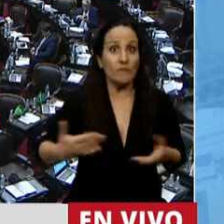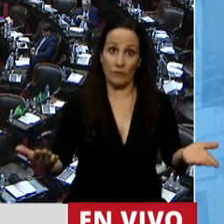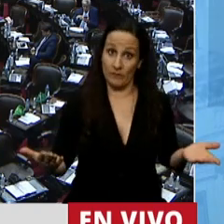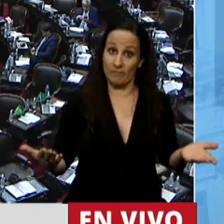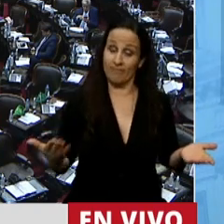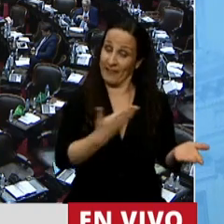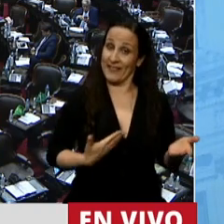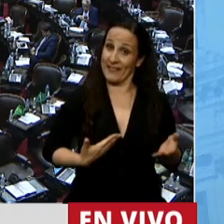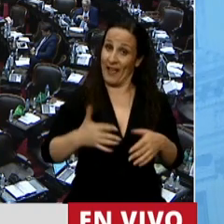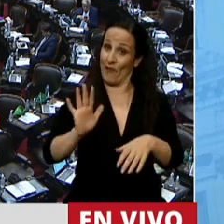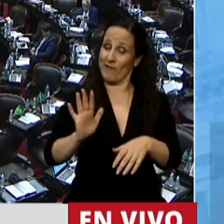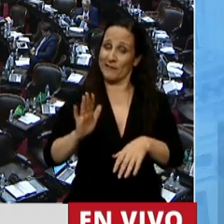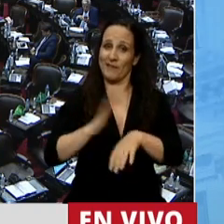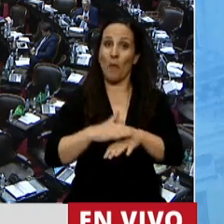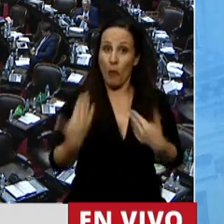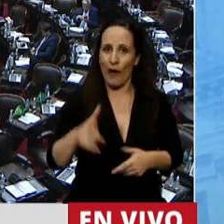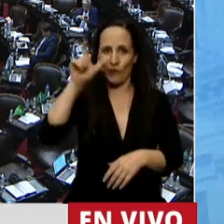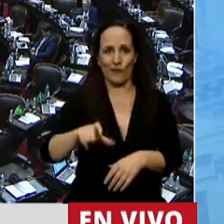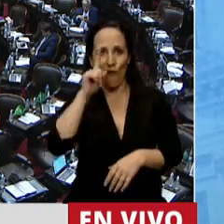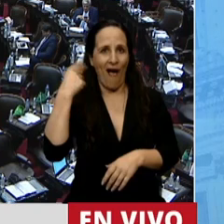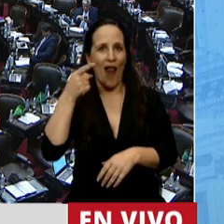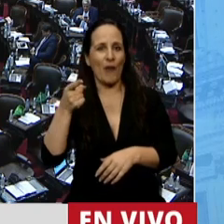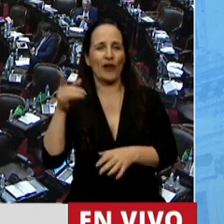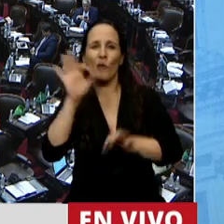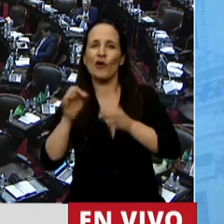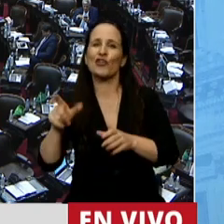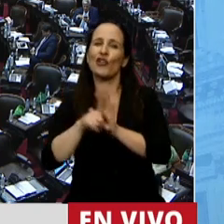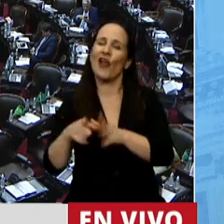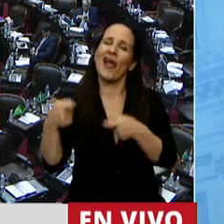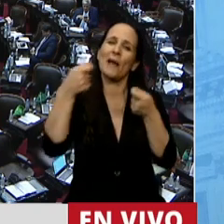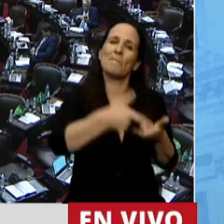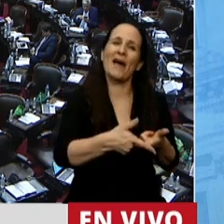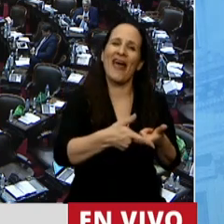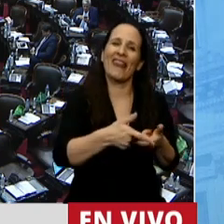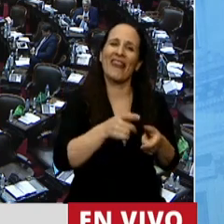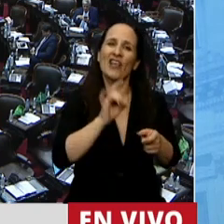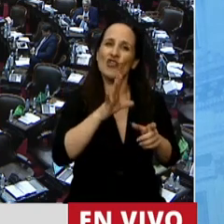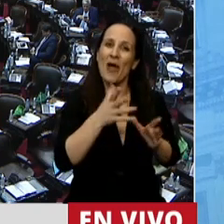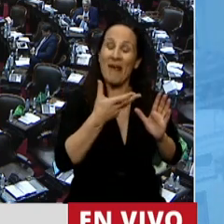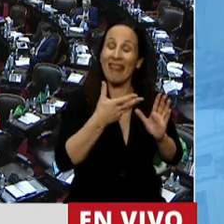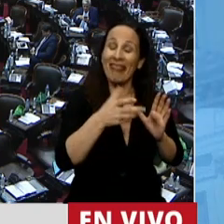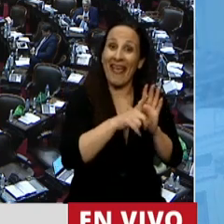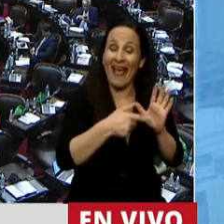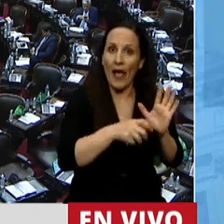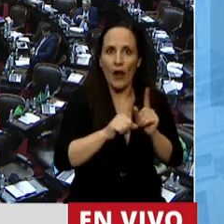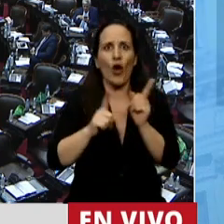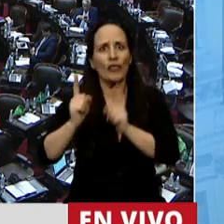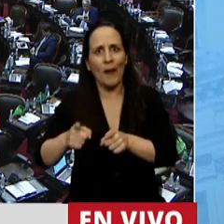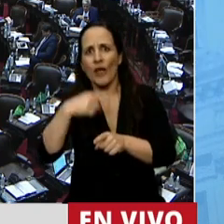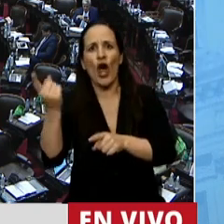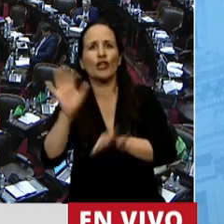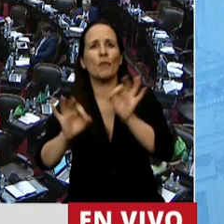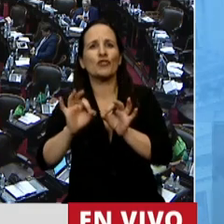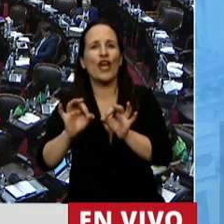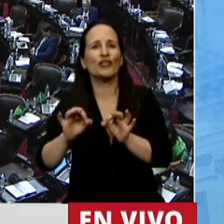presente, es que el presidente Alberto Fernández no solo mandó este proyecto, lo acompañó con el proyecto de los mil días. ¿Y